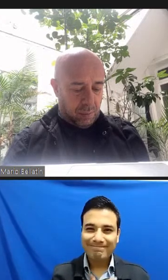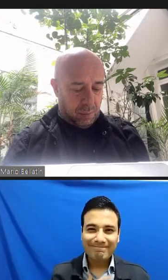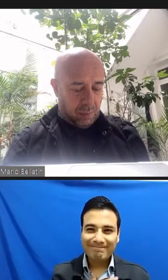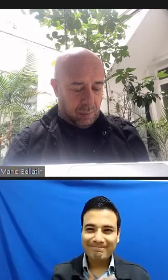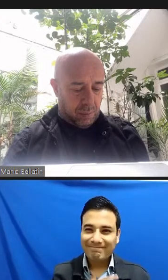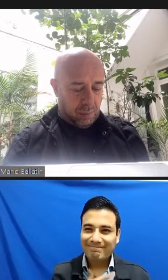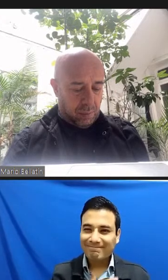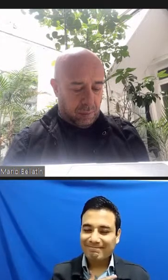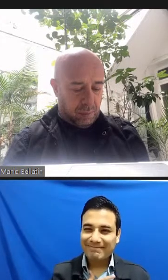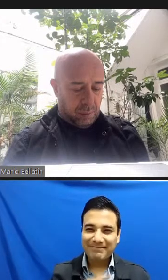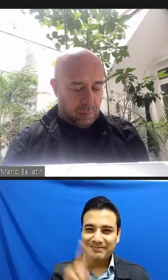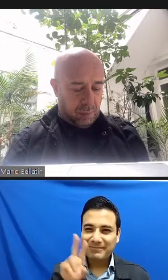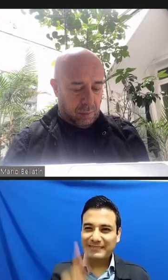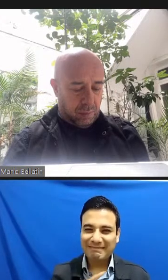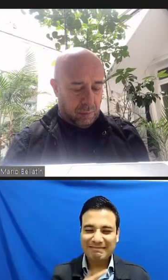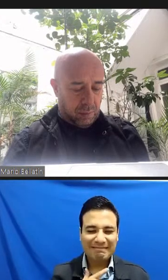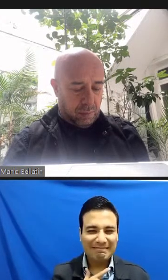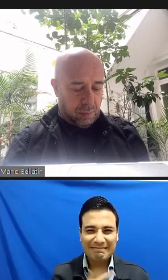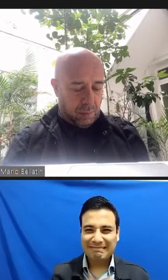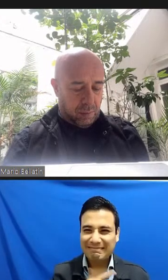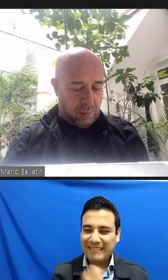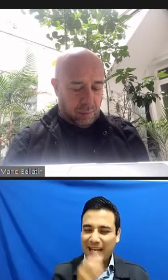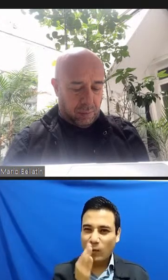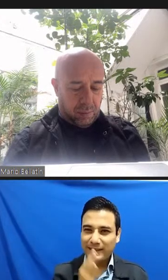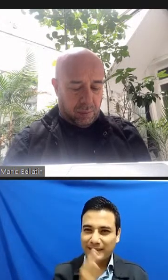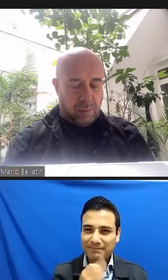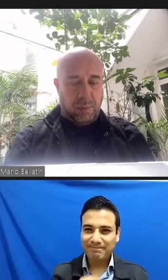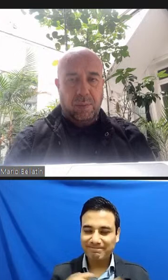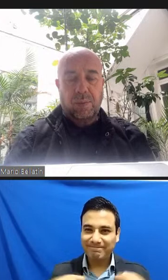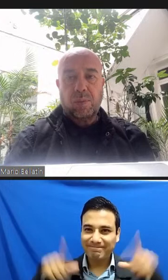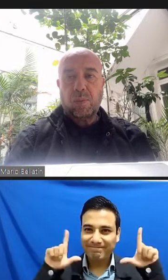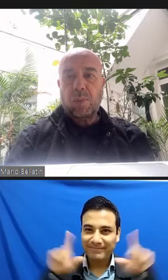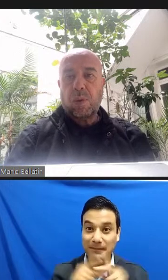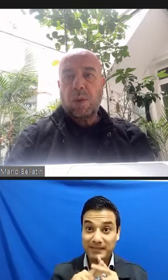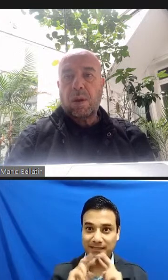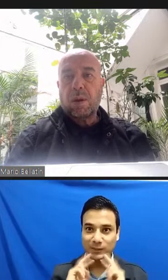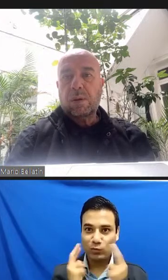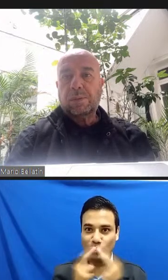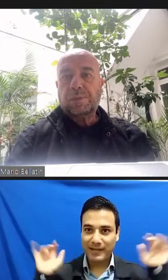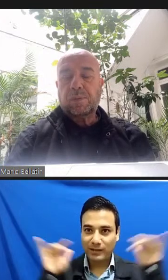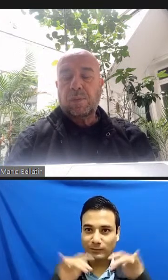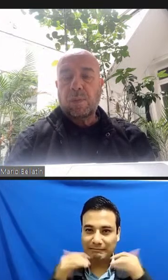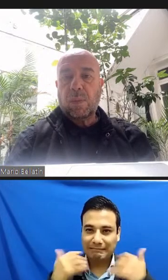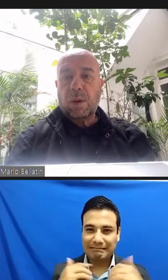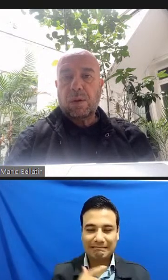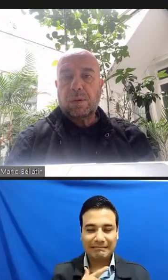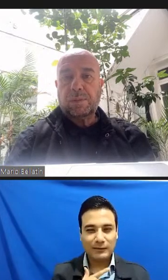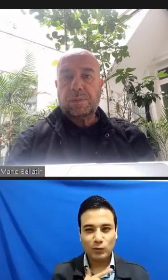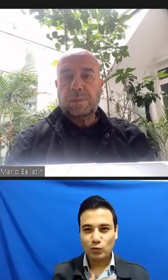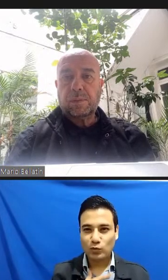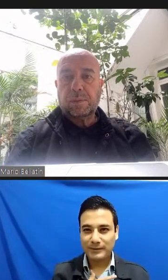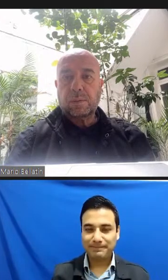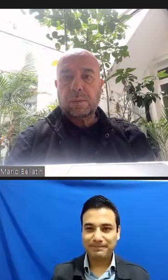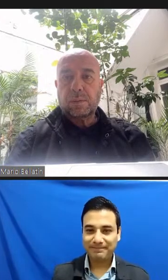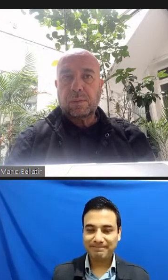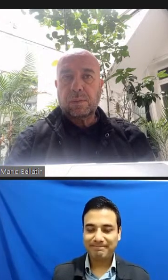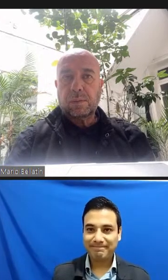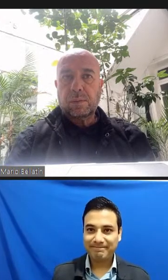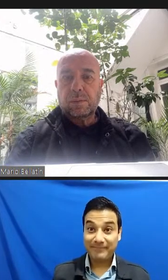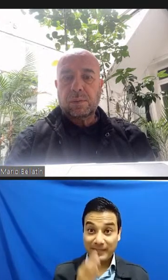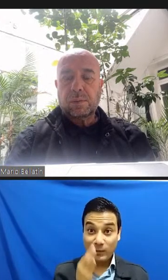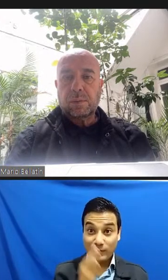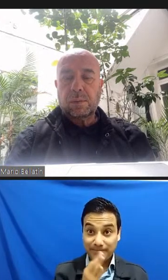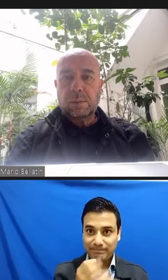verdad, estar aquí al inicio de este seminario y dando paso brevemente a la